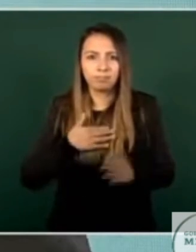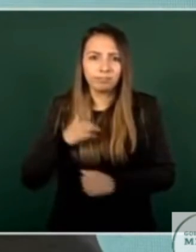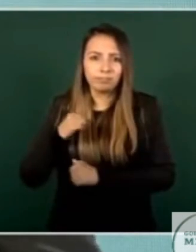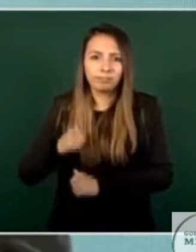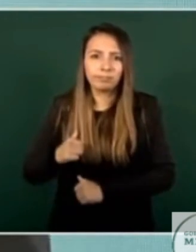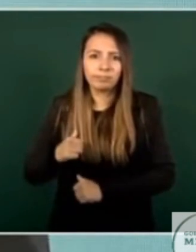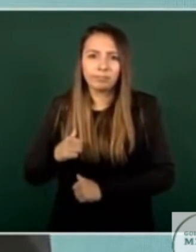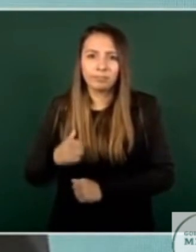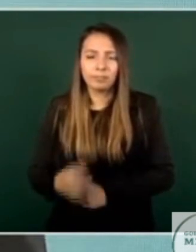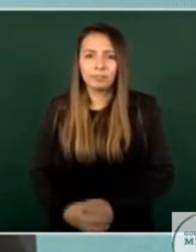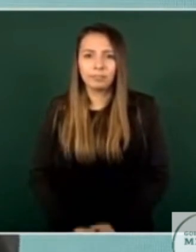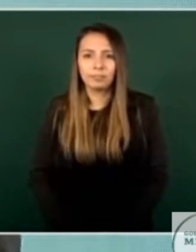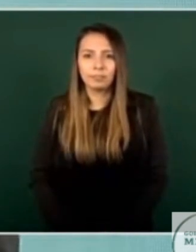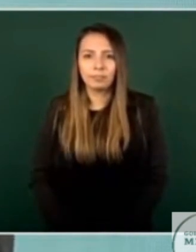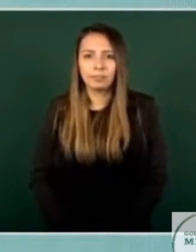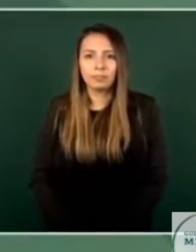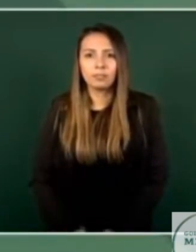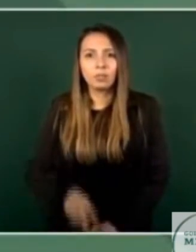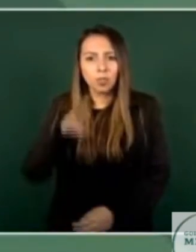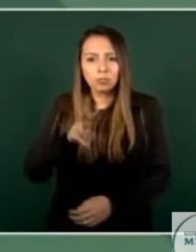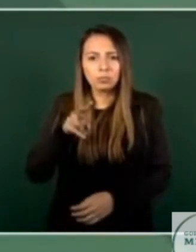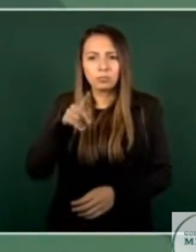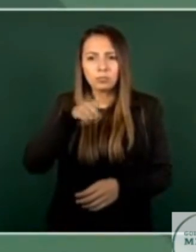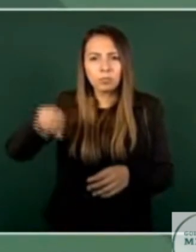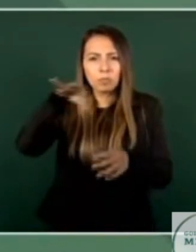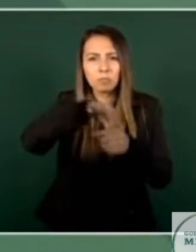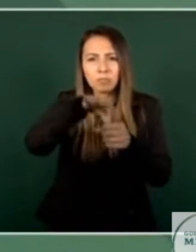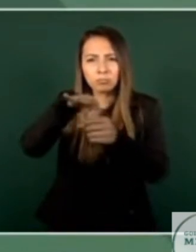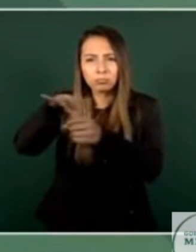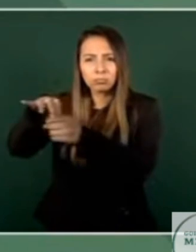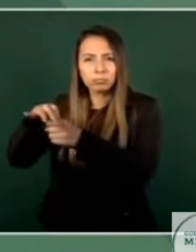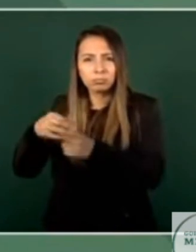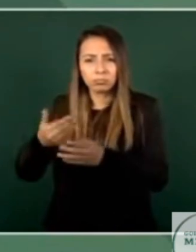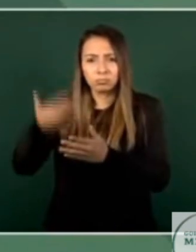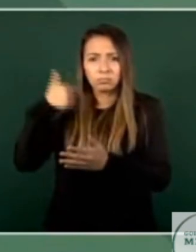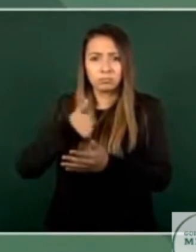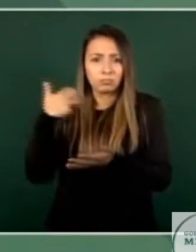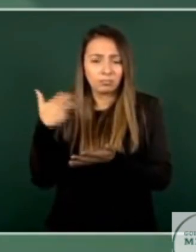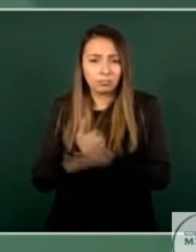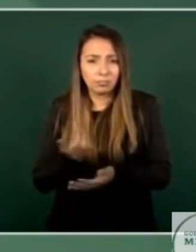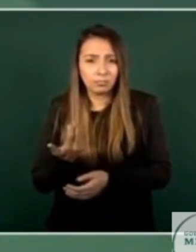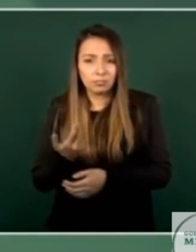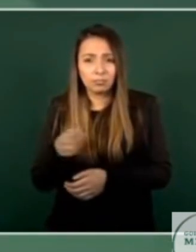yo fui electo democráticamente me eligió el pueblo